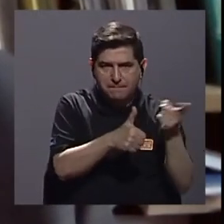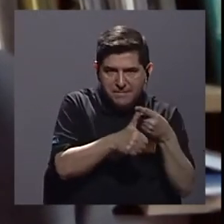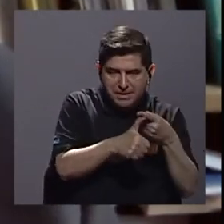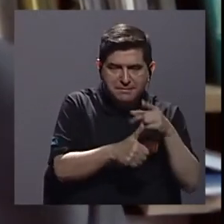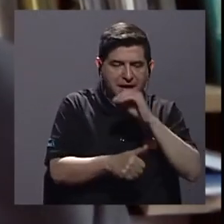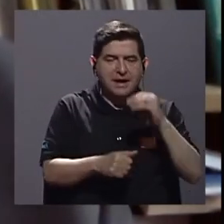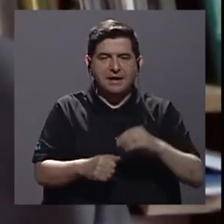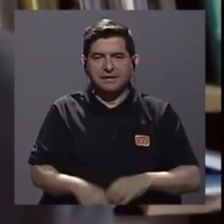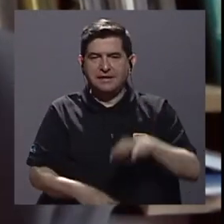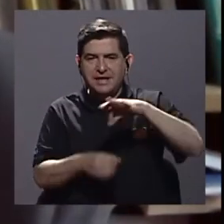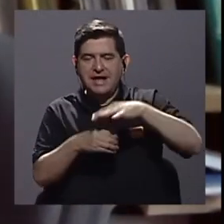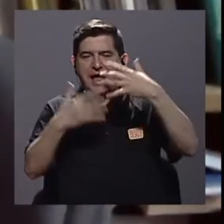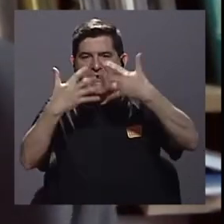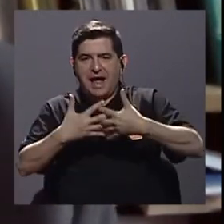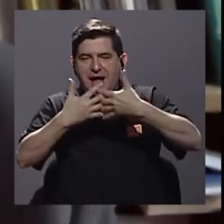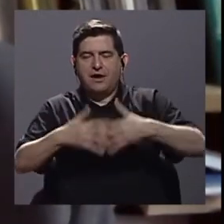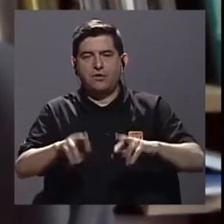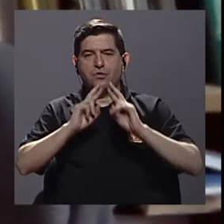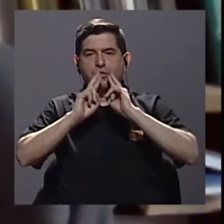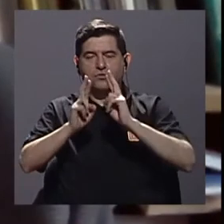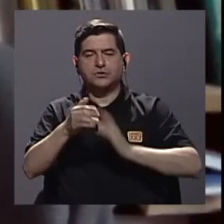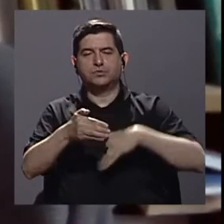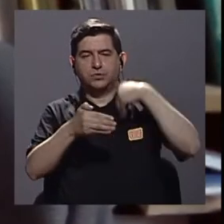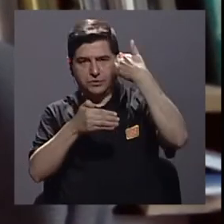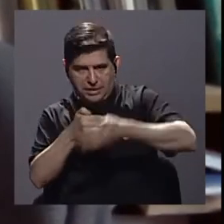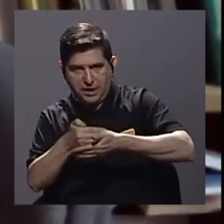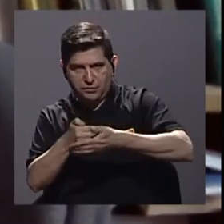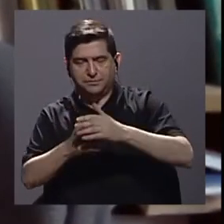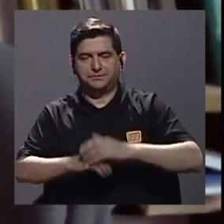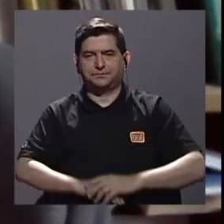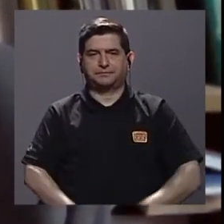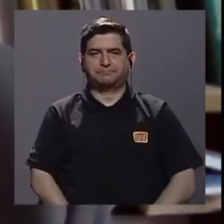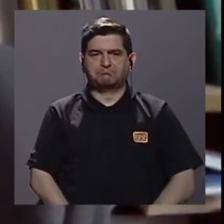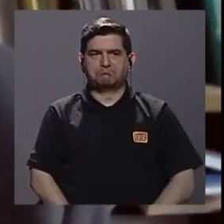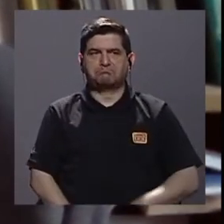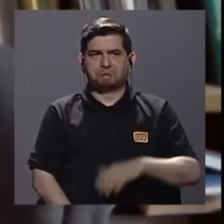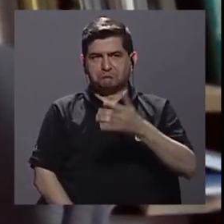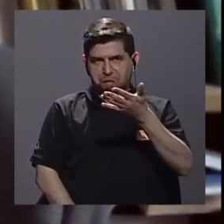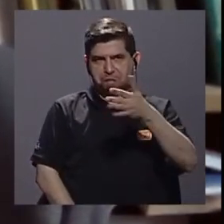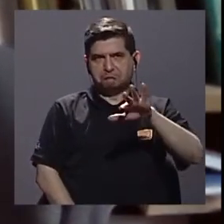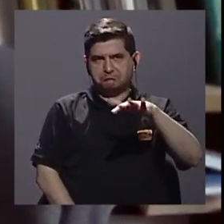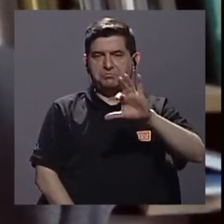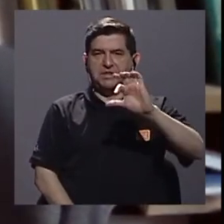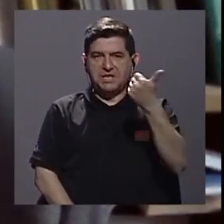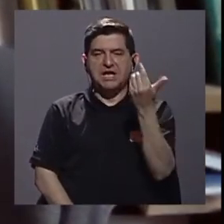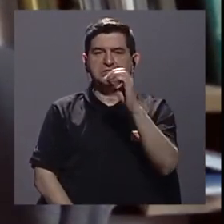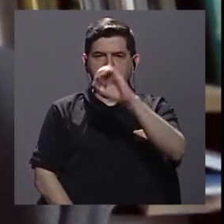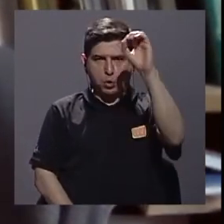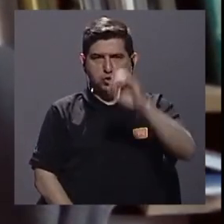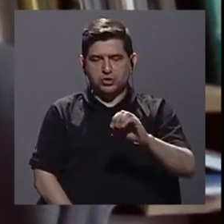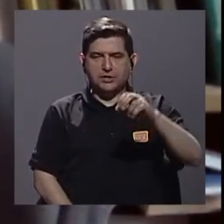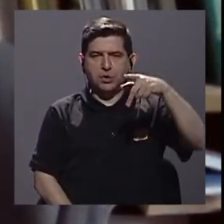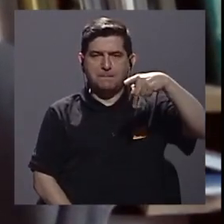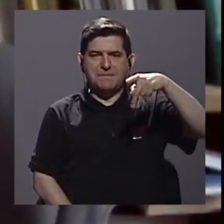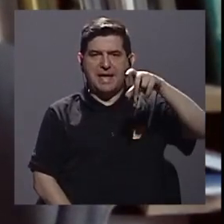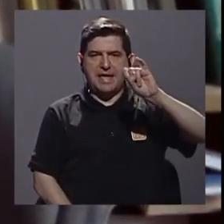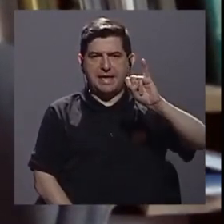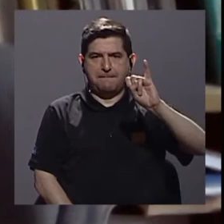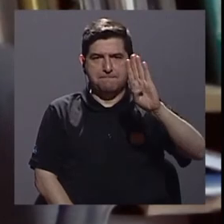agroindustria derivada directamente de ella, andamos por ahí del 10% del PIB.